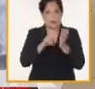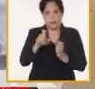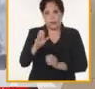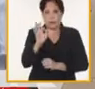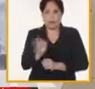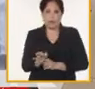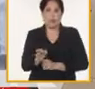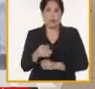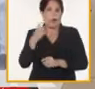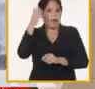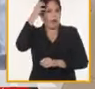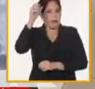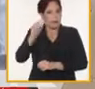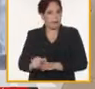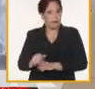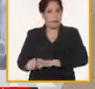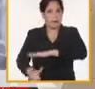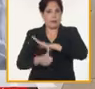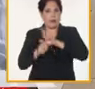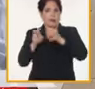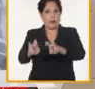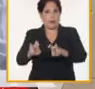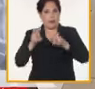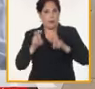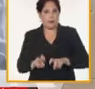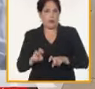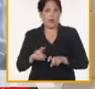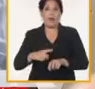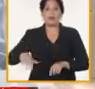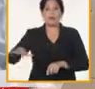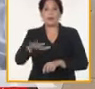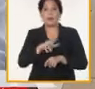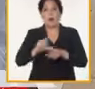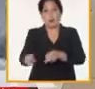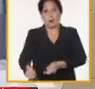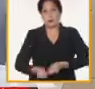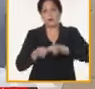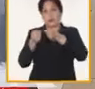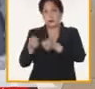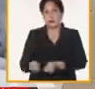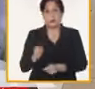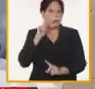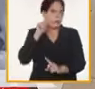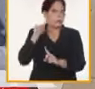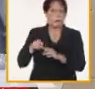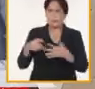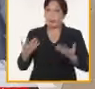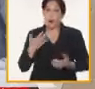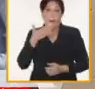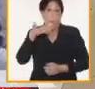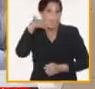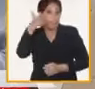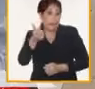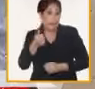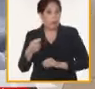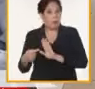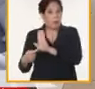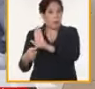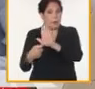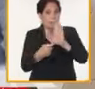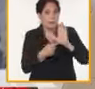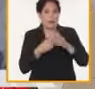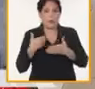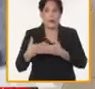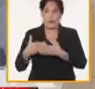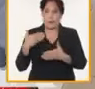los intendentes, los presidentes de la asamblea y todo el sistema de la agricultura. ¿Cuál es el objetivo? Que lo mejor que tenga para exhibir esa empresa,